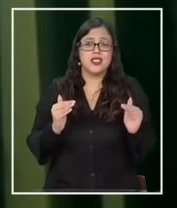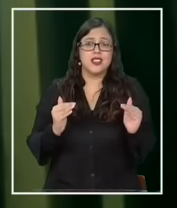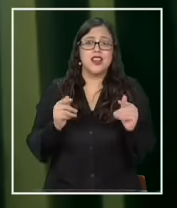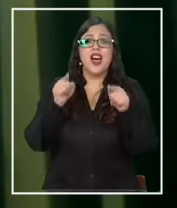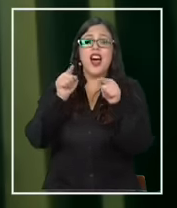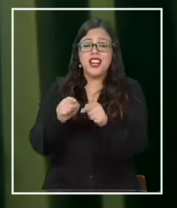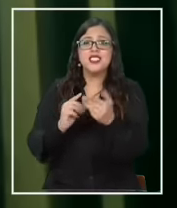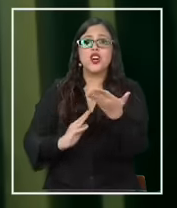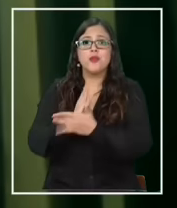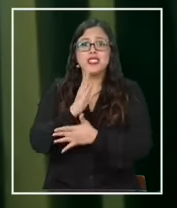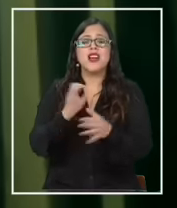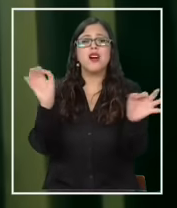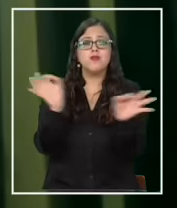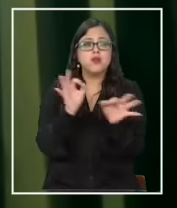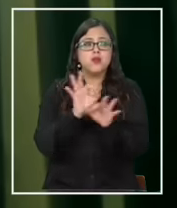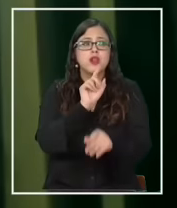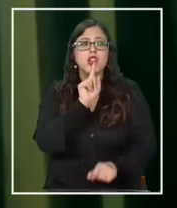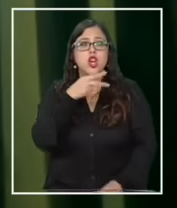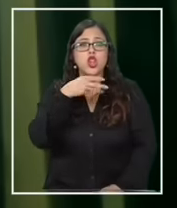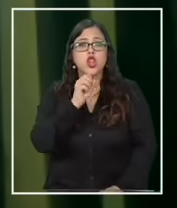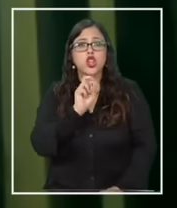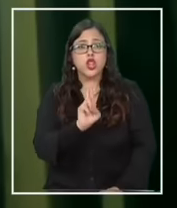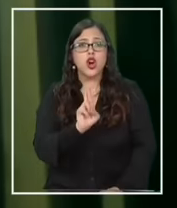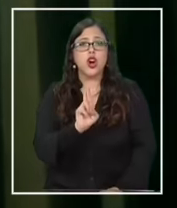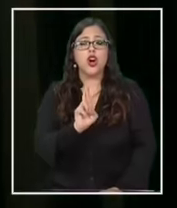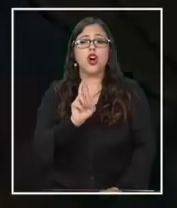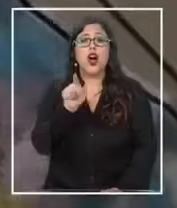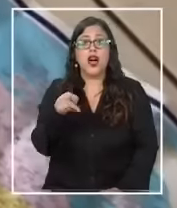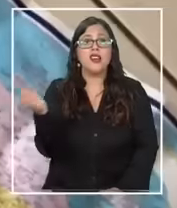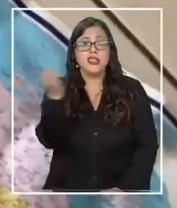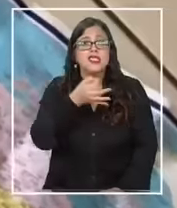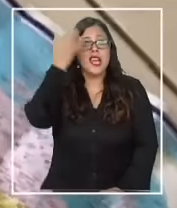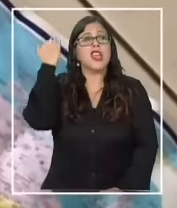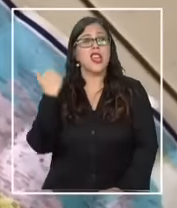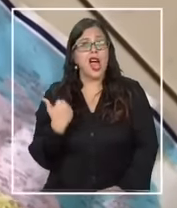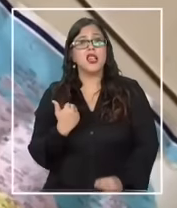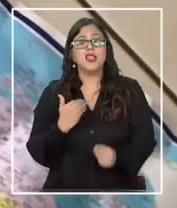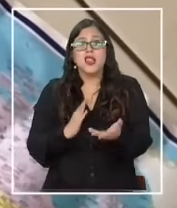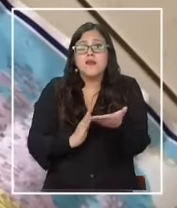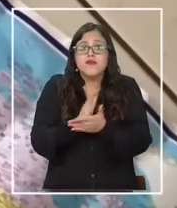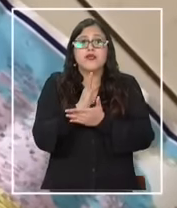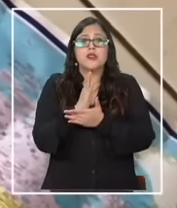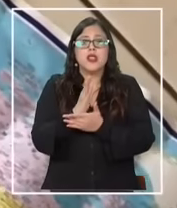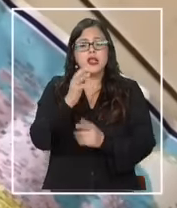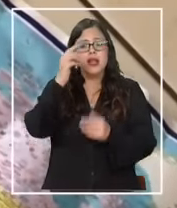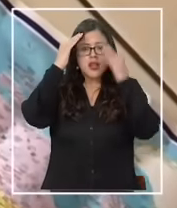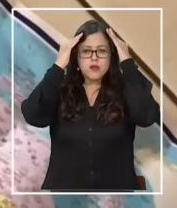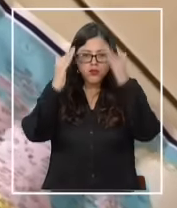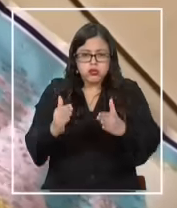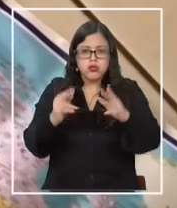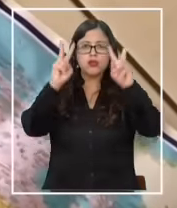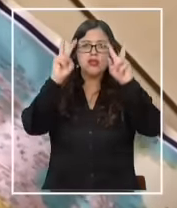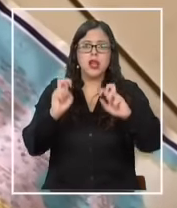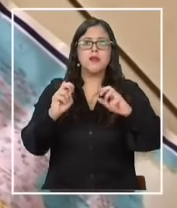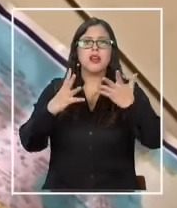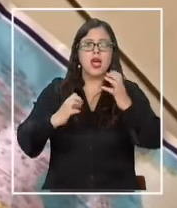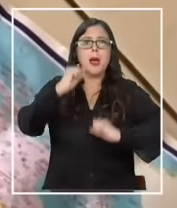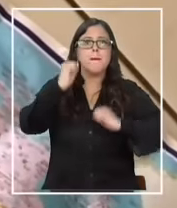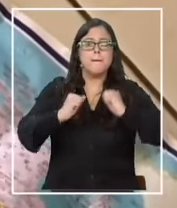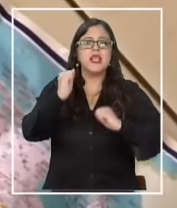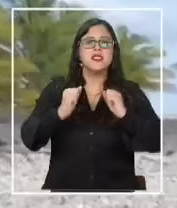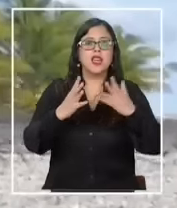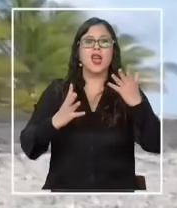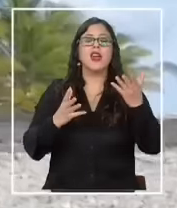comenzaba la entrevista de Thor a 24 horas nos cuenta que antes de emprender su viaje estaba dedicado a la industria del transporte y la